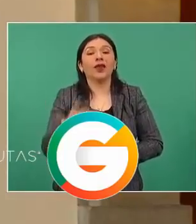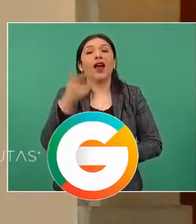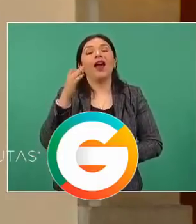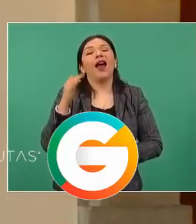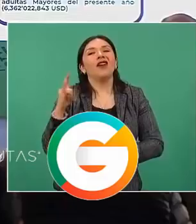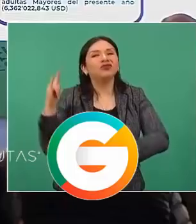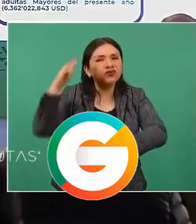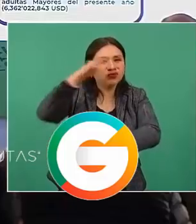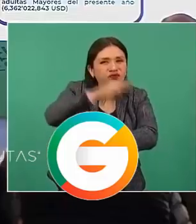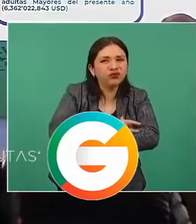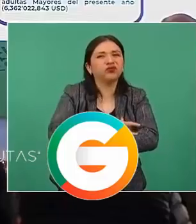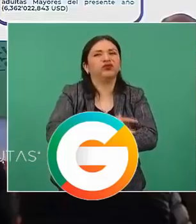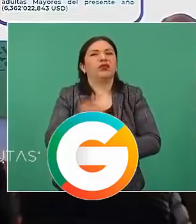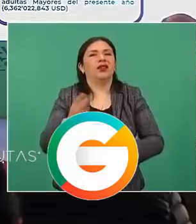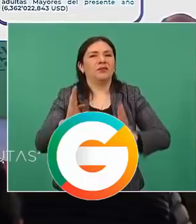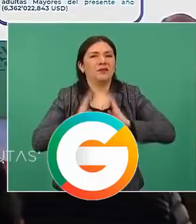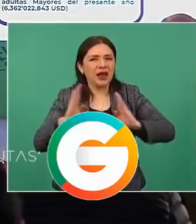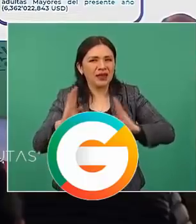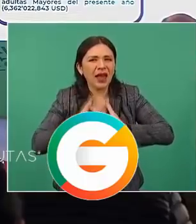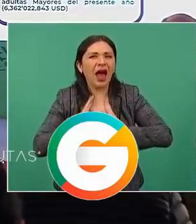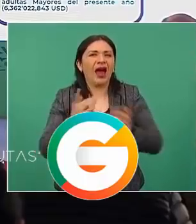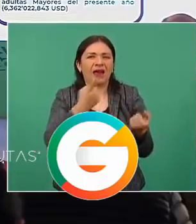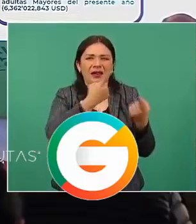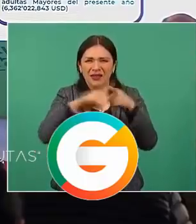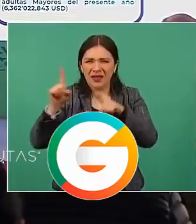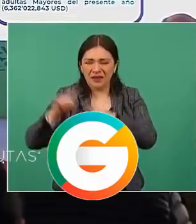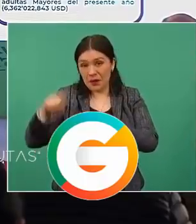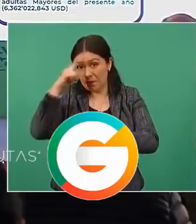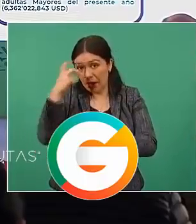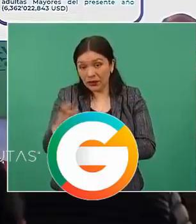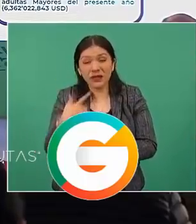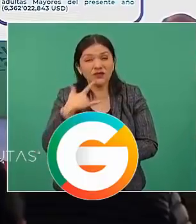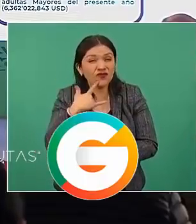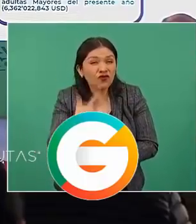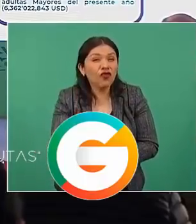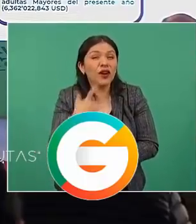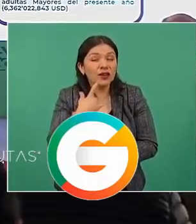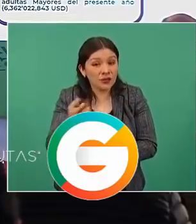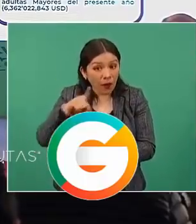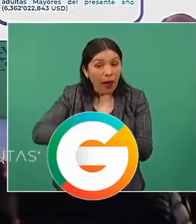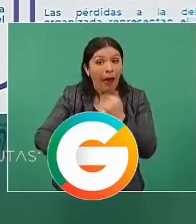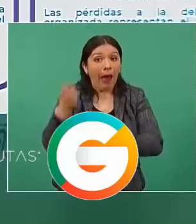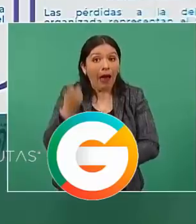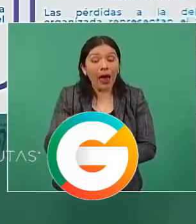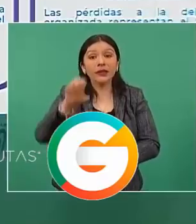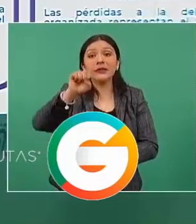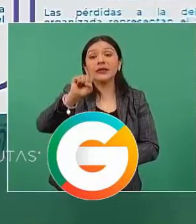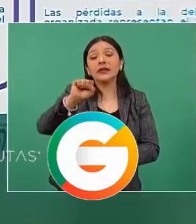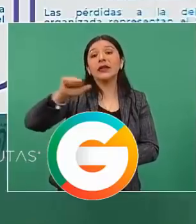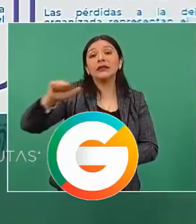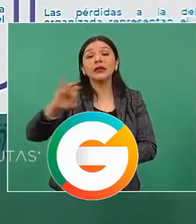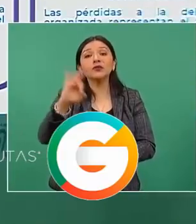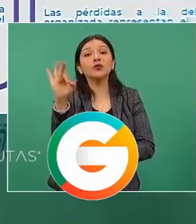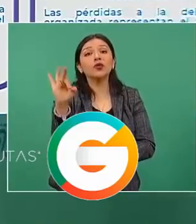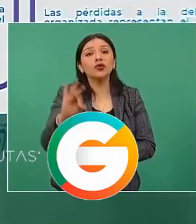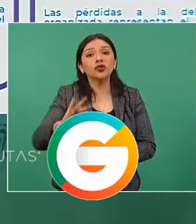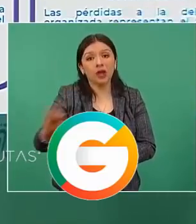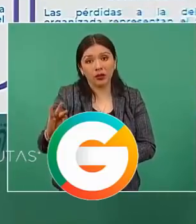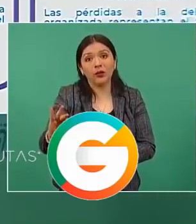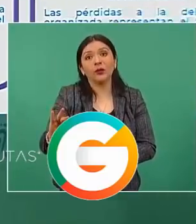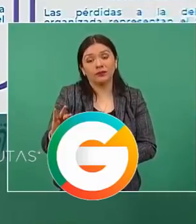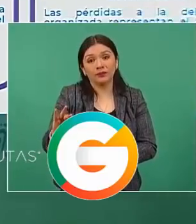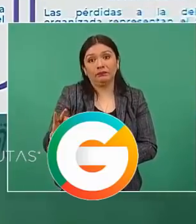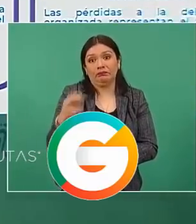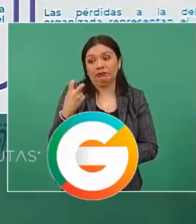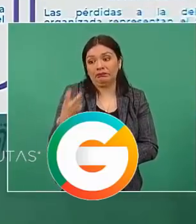Aérea y Armada en los resultados del esfuerzo nacional representan el 66 por ciento. En el